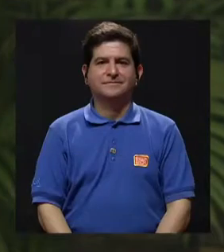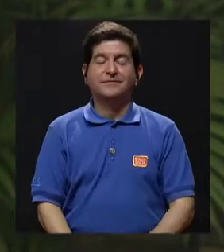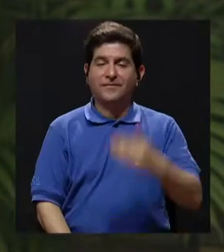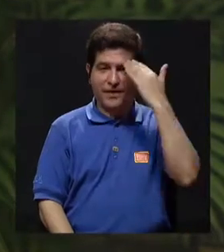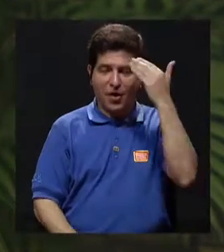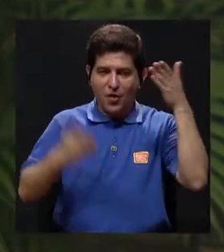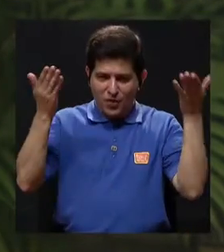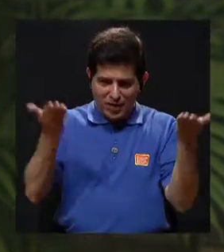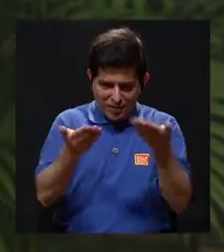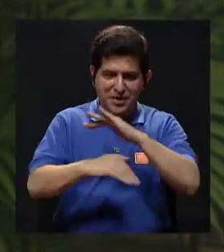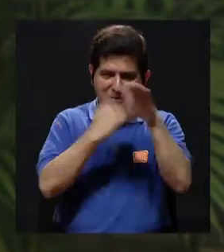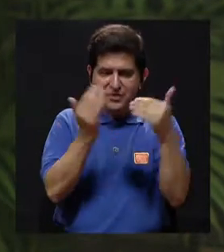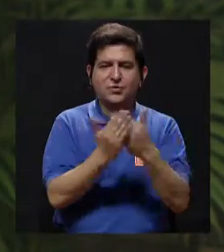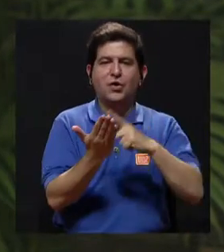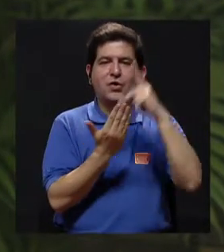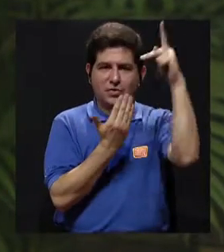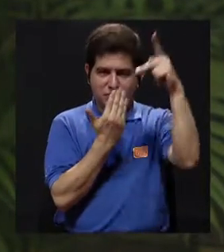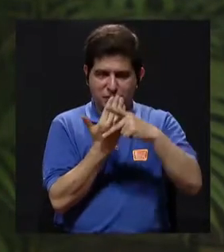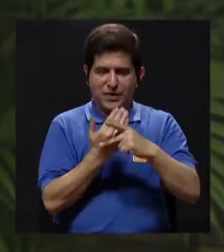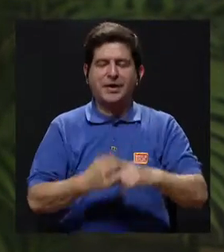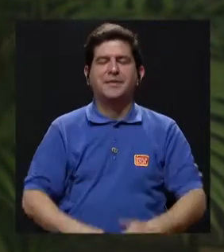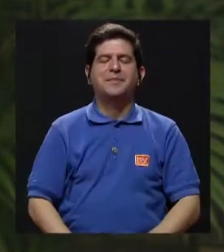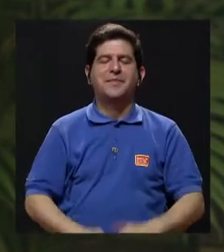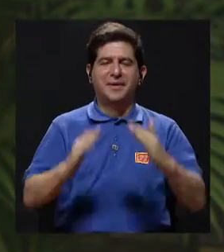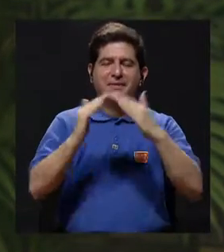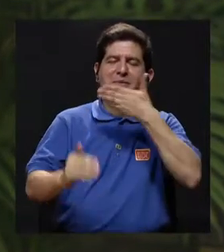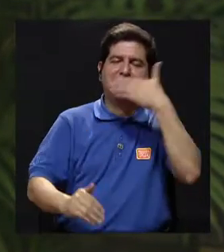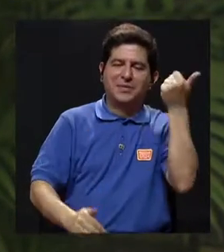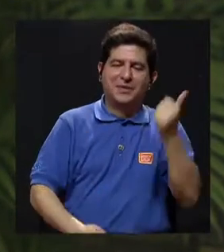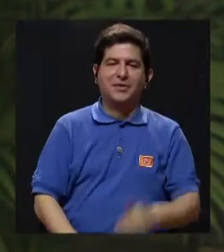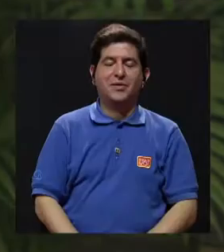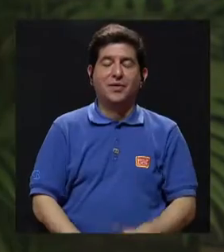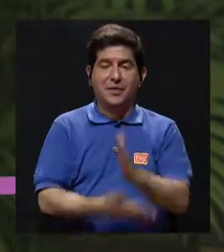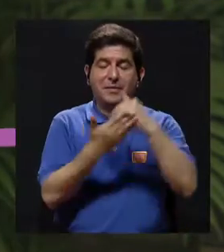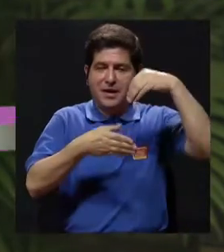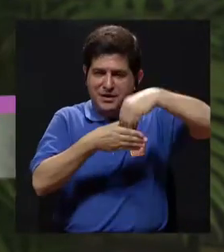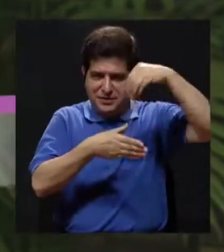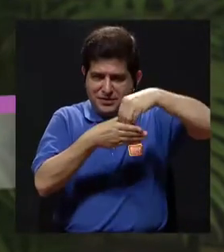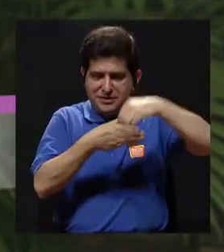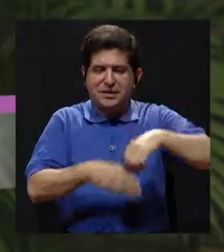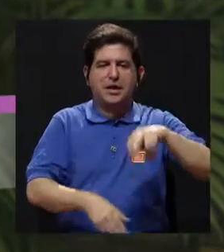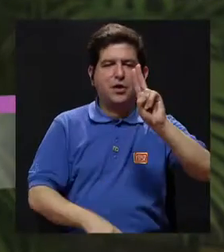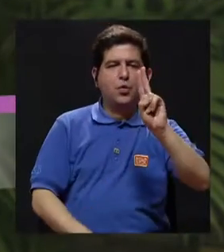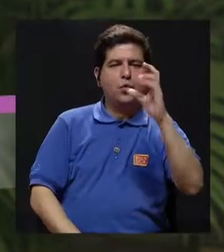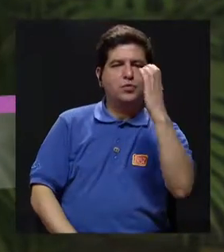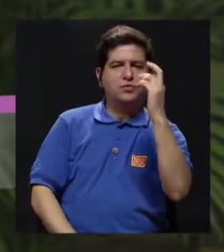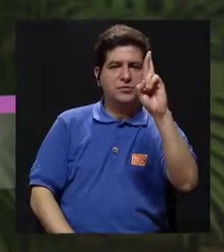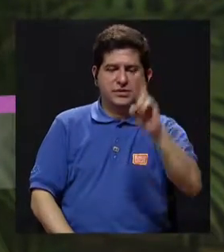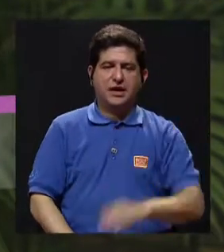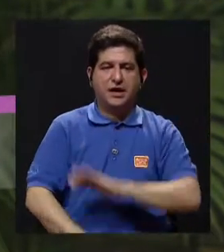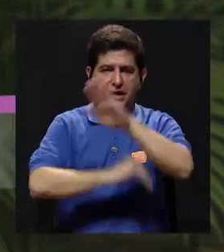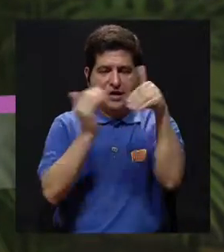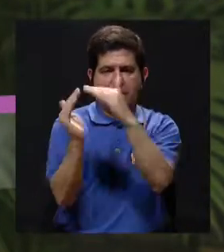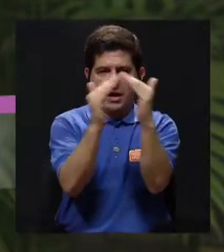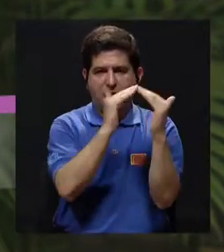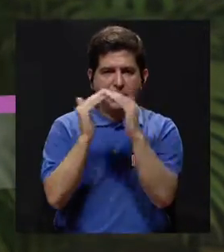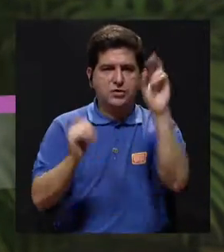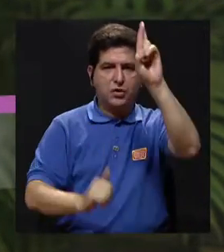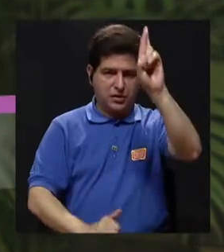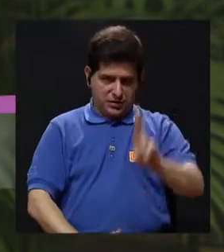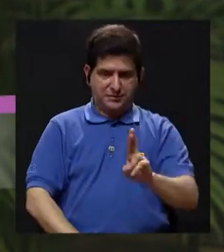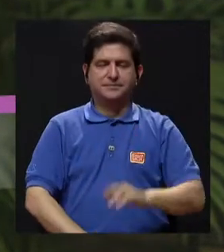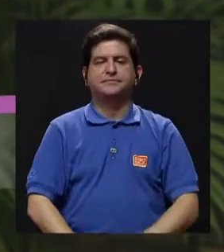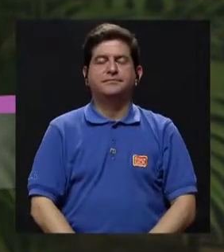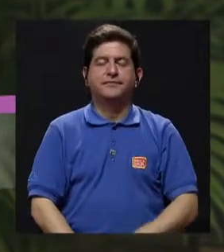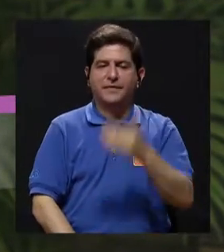Hola, bienvenido y bienvenido a un programa más de Vivir Mejor. parte de estos aportes que realiza la Universidad de Costa Rica para toda la población